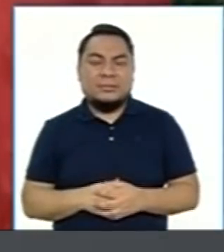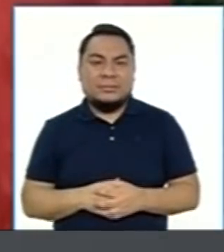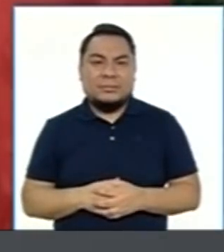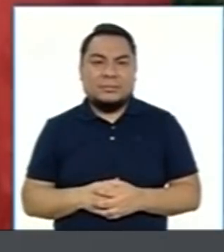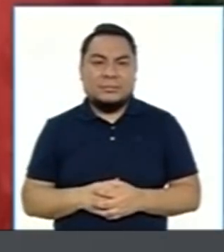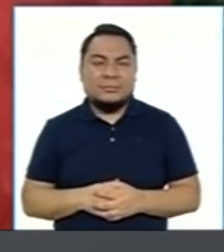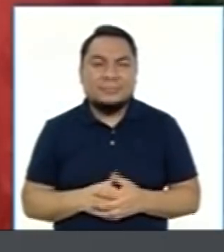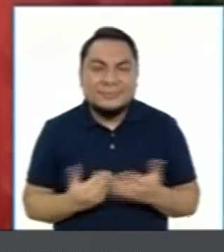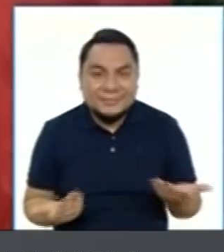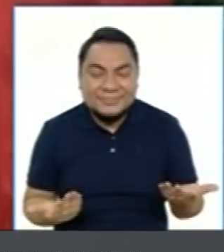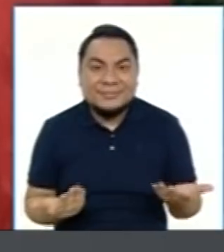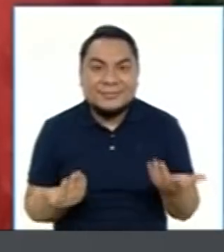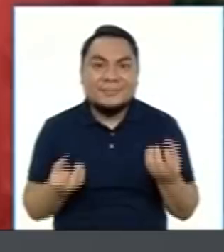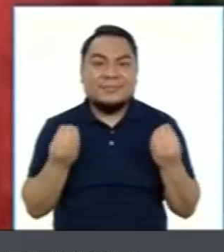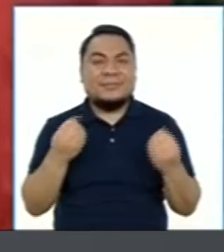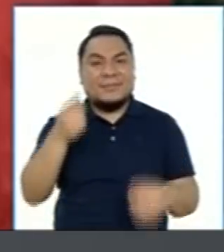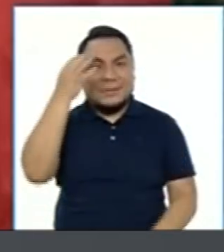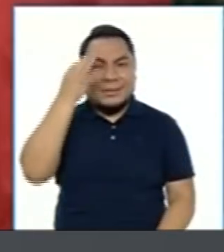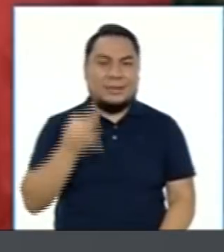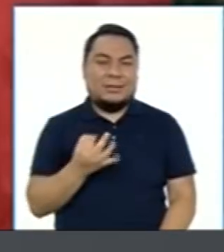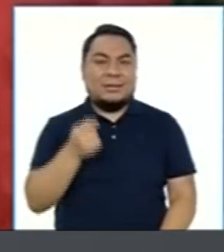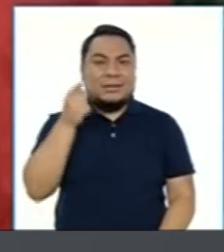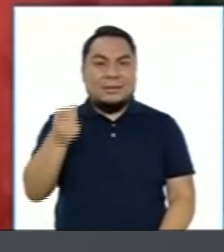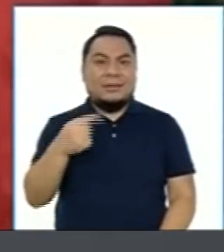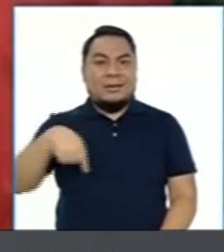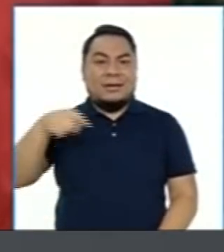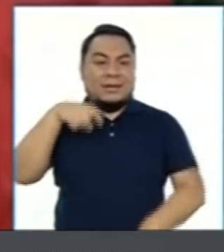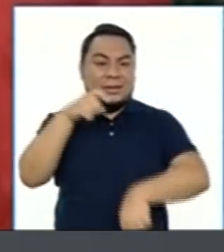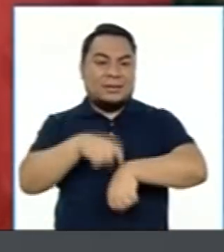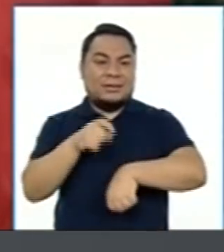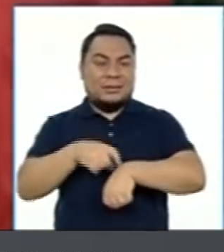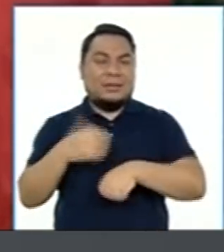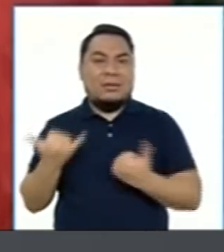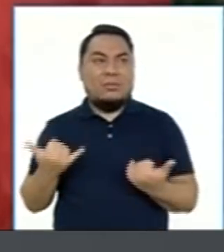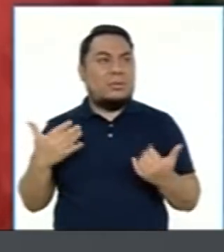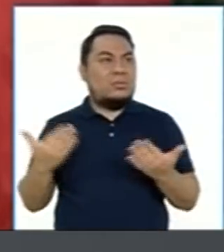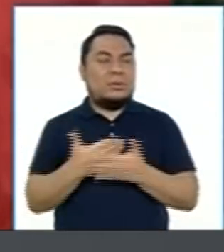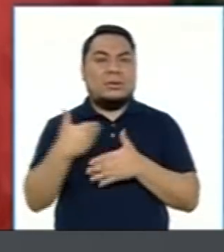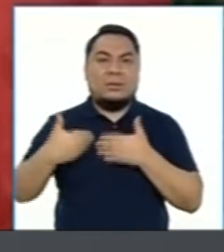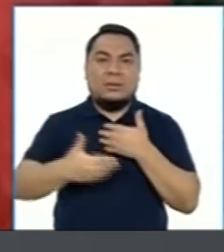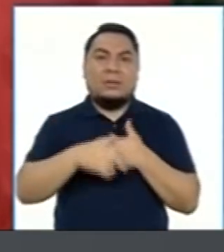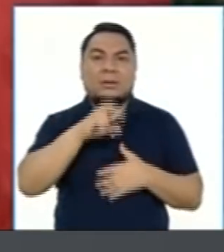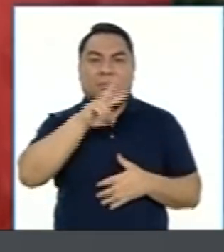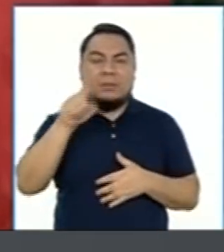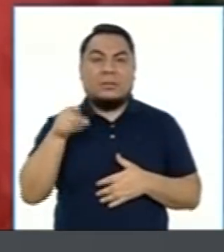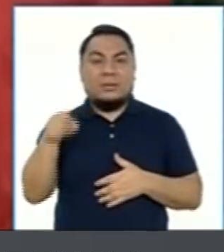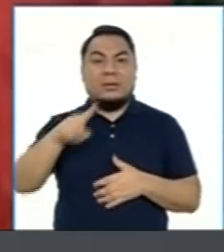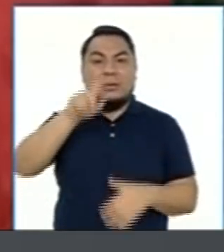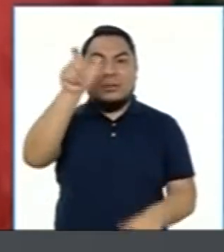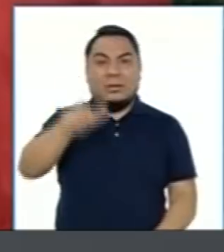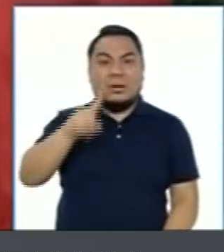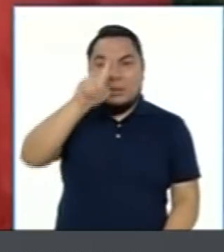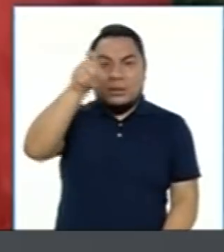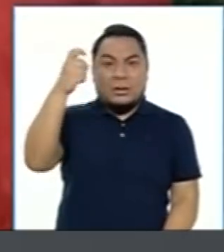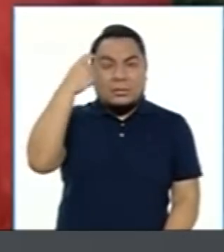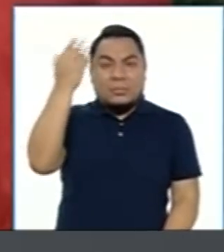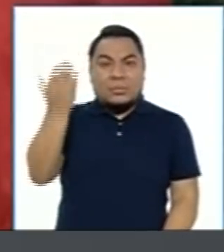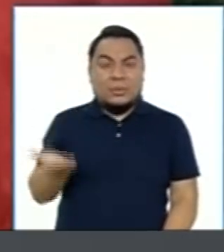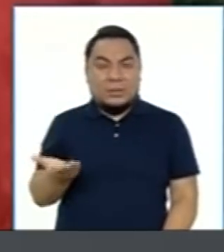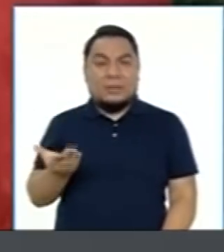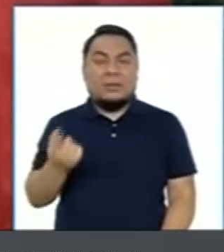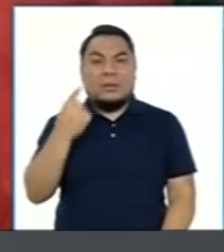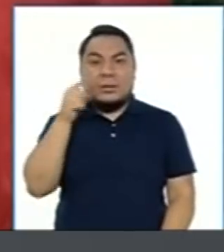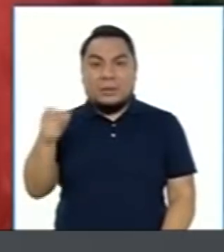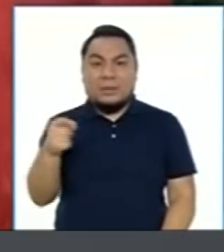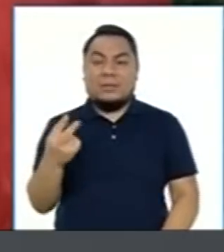O ¿pueden creer que en pleno siglo XXI un político o política